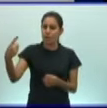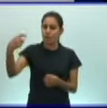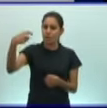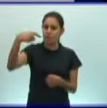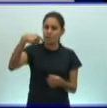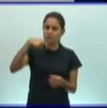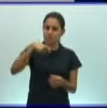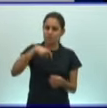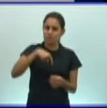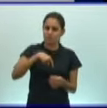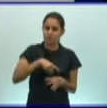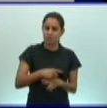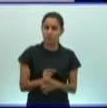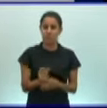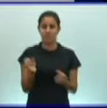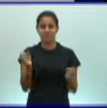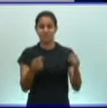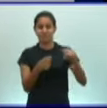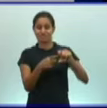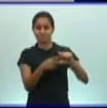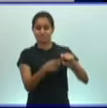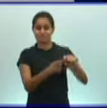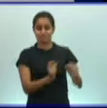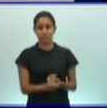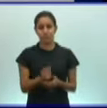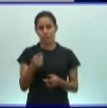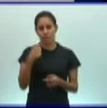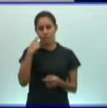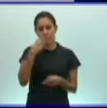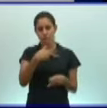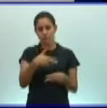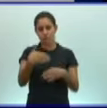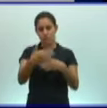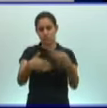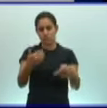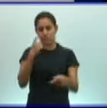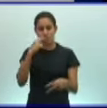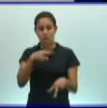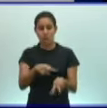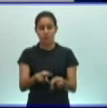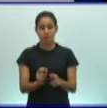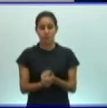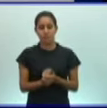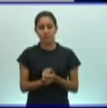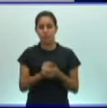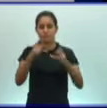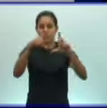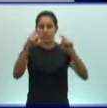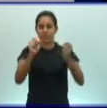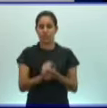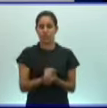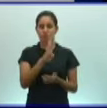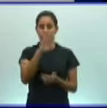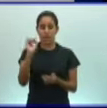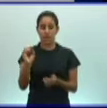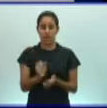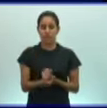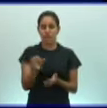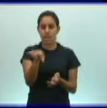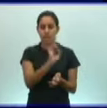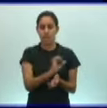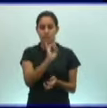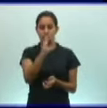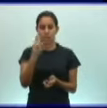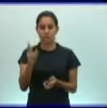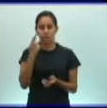viendo esta característica del ciclo de vida en la figura 40 del libro de texto en la página 72. Por tanto, les dejo una